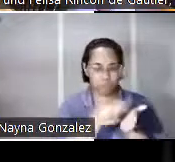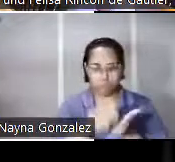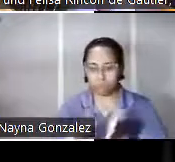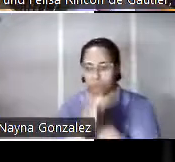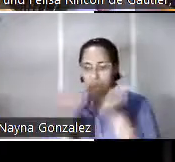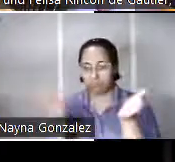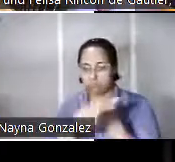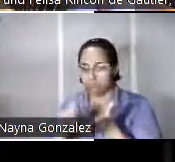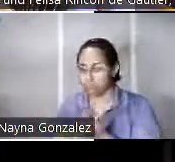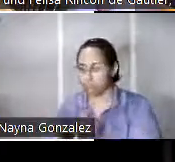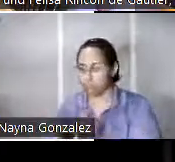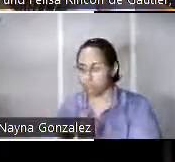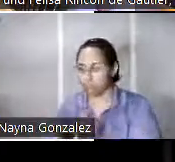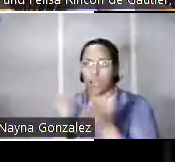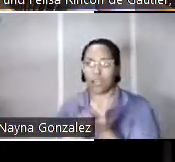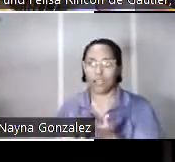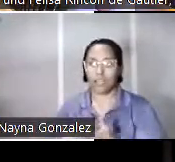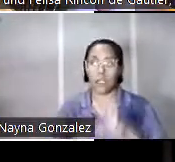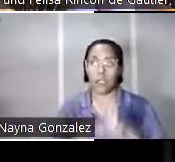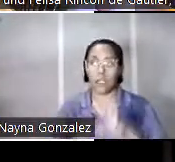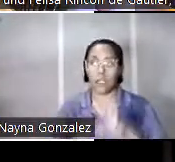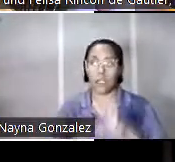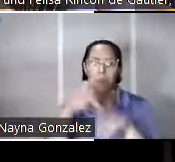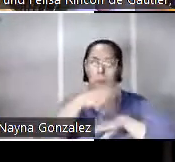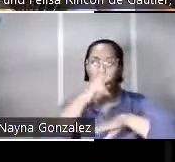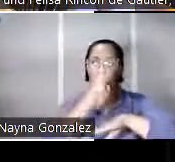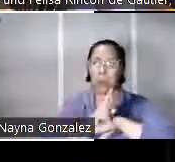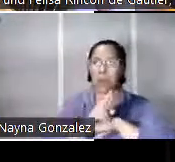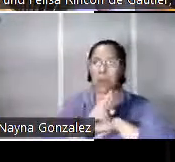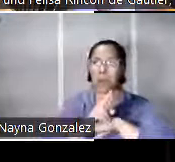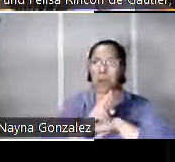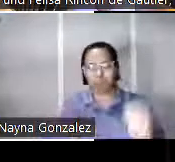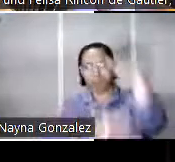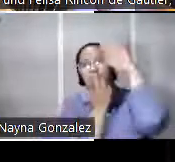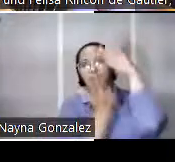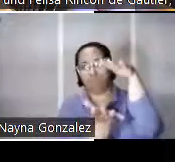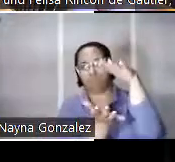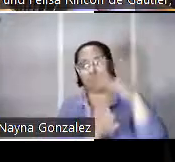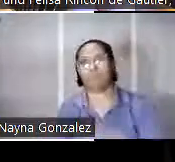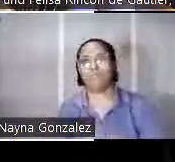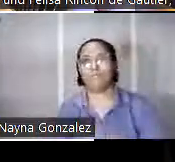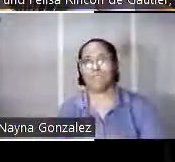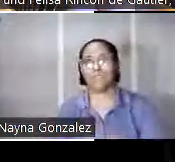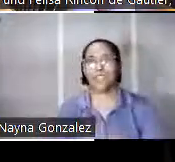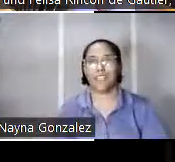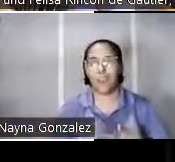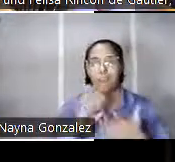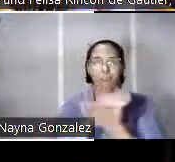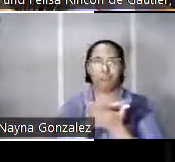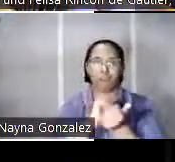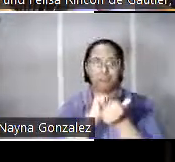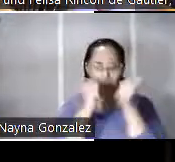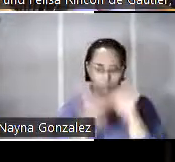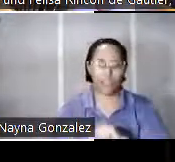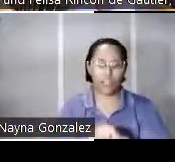de estos libretos eran vendidos a Puerto Rico se dice que por libras ¿verdad? Libretos que luego fueron adaptados y desarrollaron acá